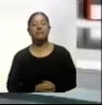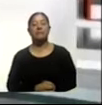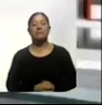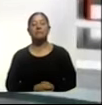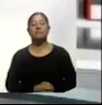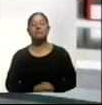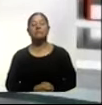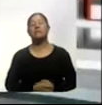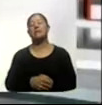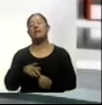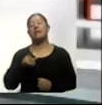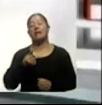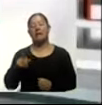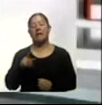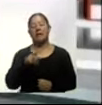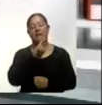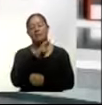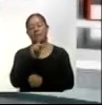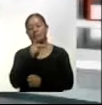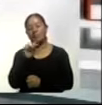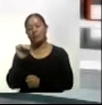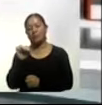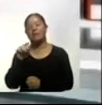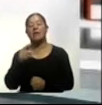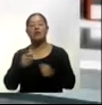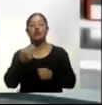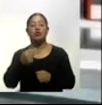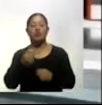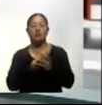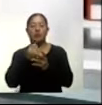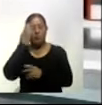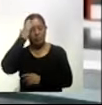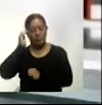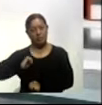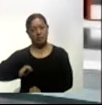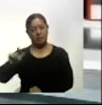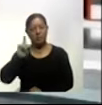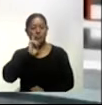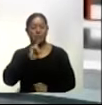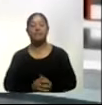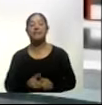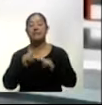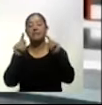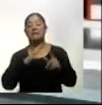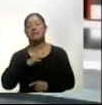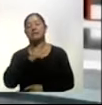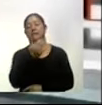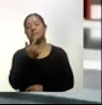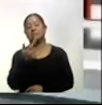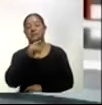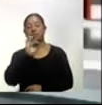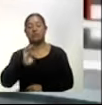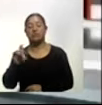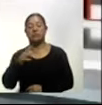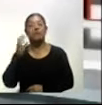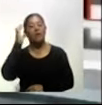registro público de la propiedad. Tlaxcala registra una disponibilidad del 57% en camas de